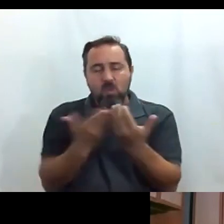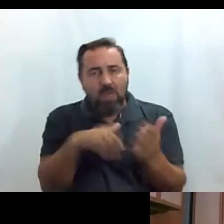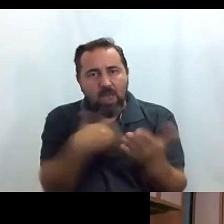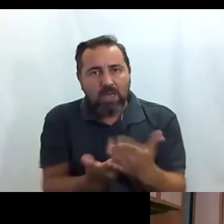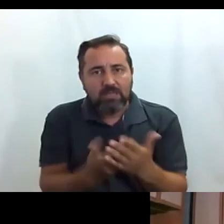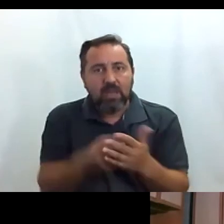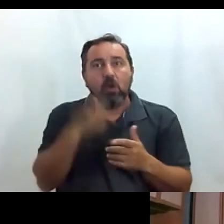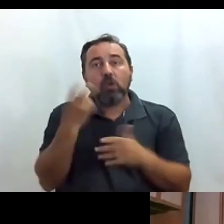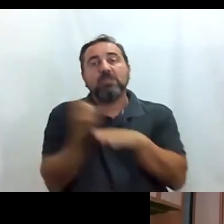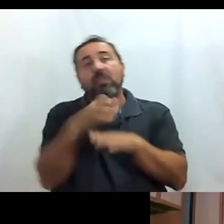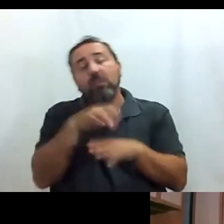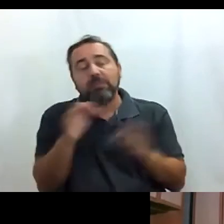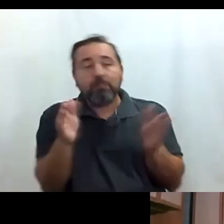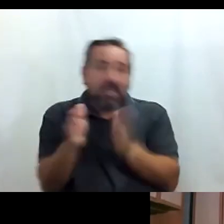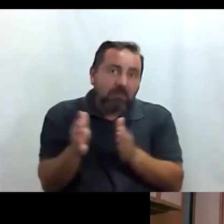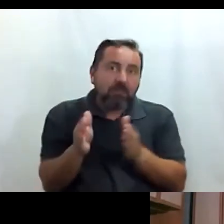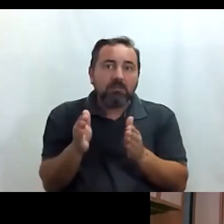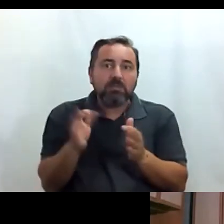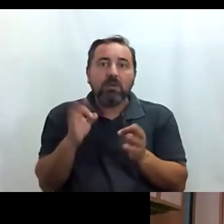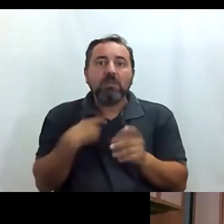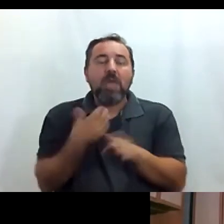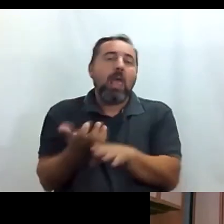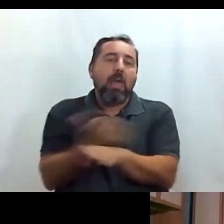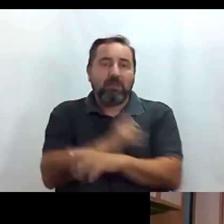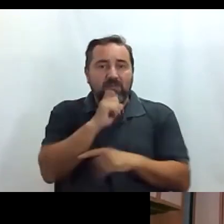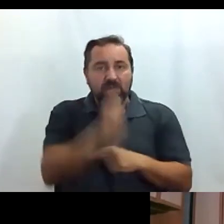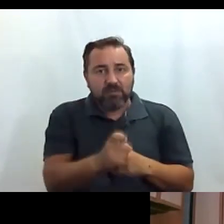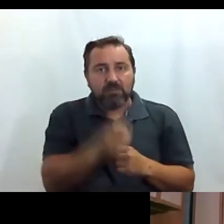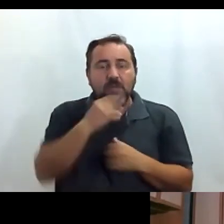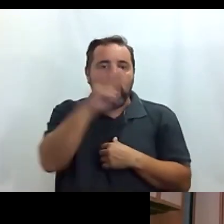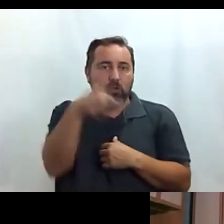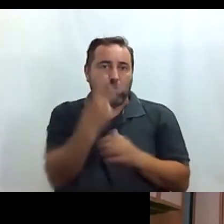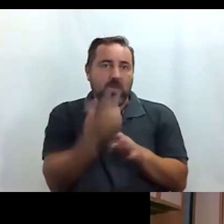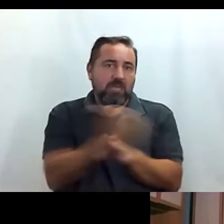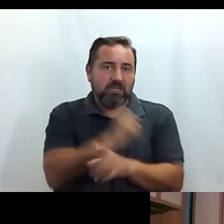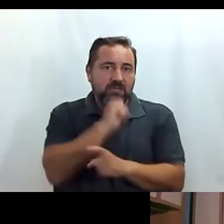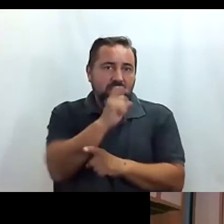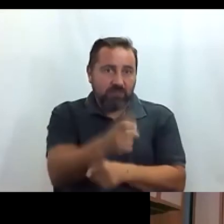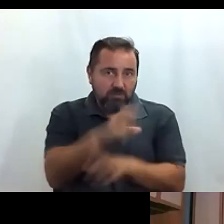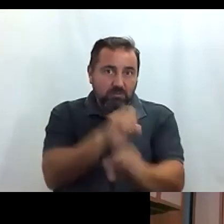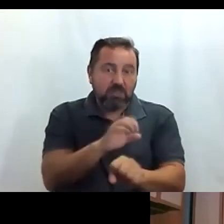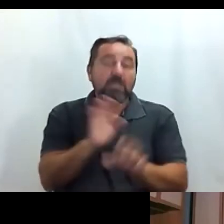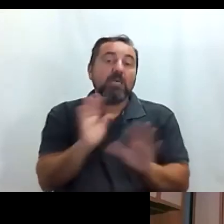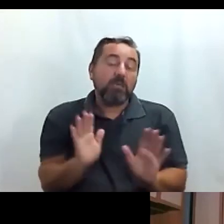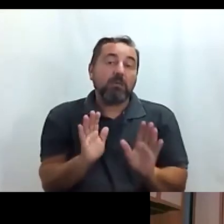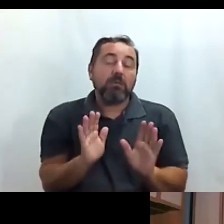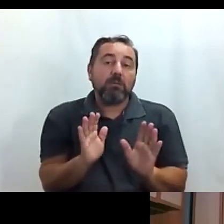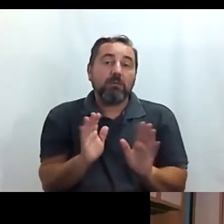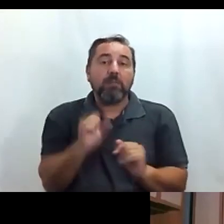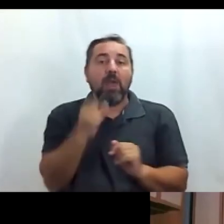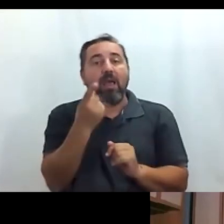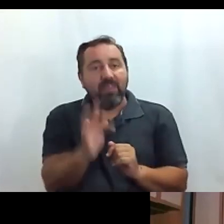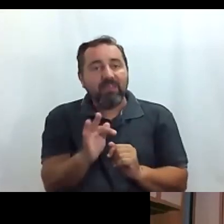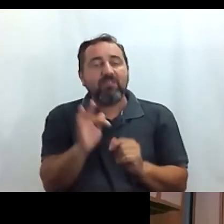estaciones más pequeñas que tienes que pedirlo con enteración unas dos ciudades de enteración y bueno ADIF